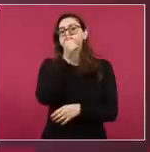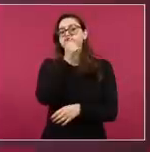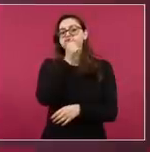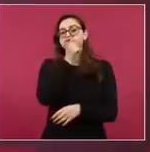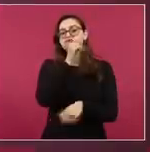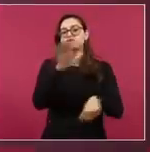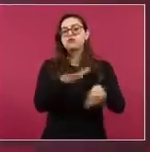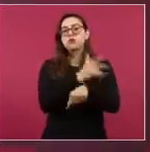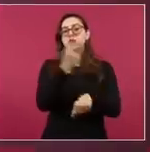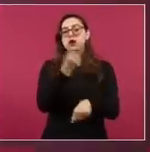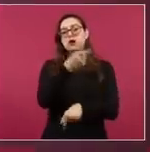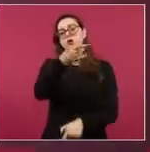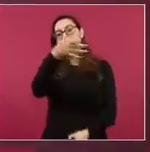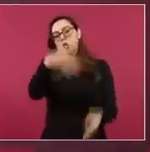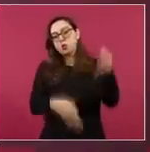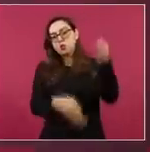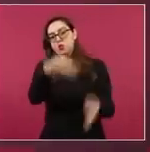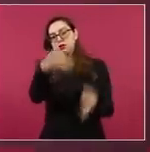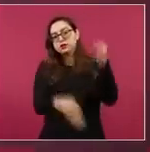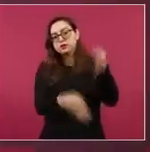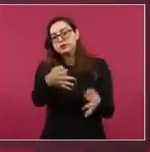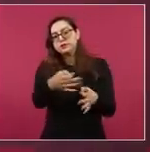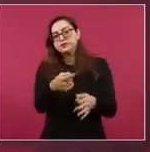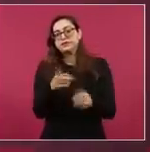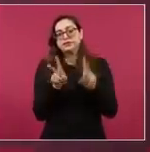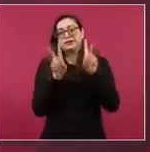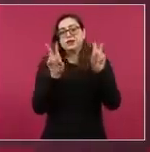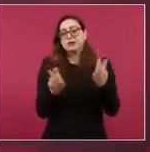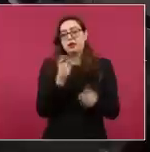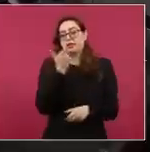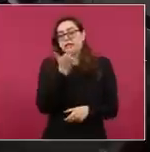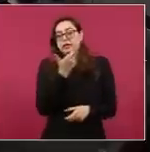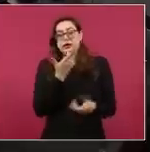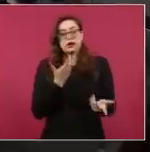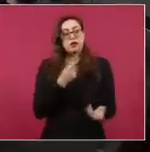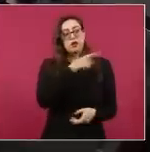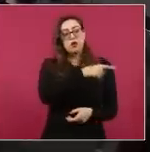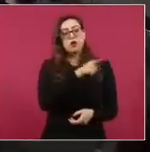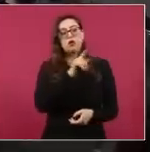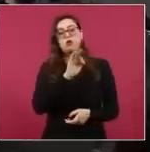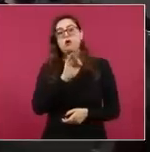esperando los abogados de Florida.